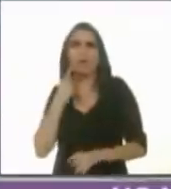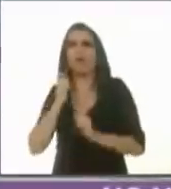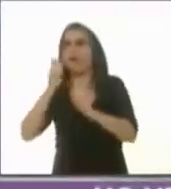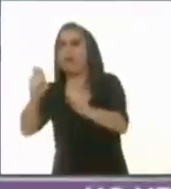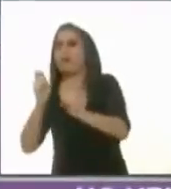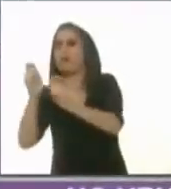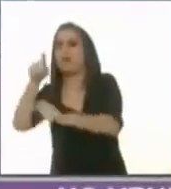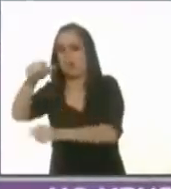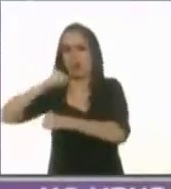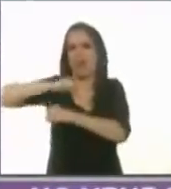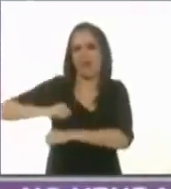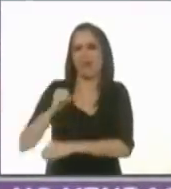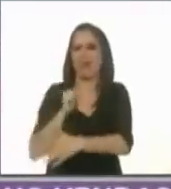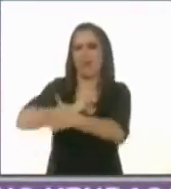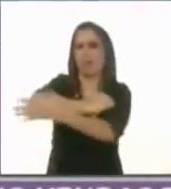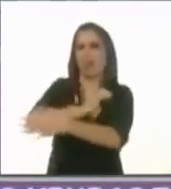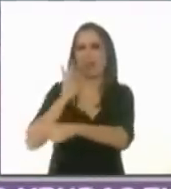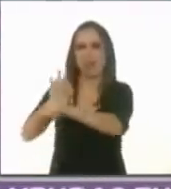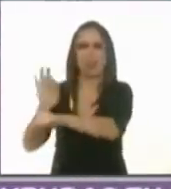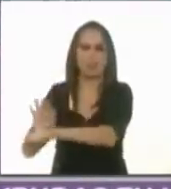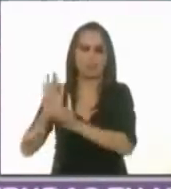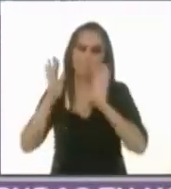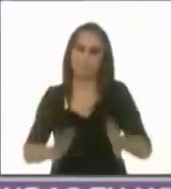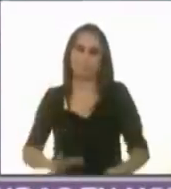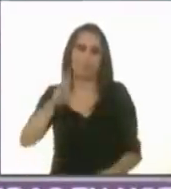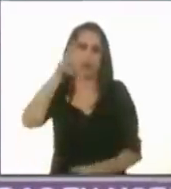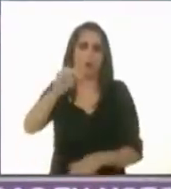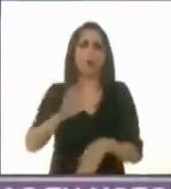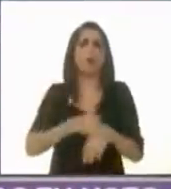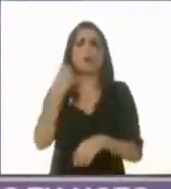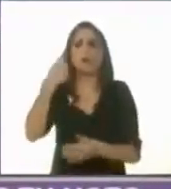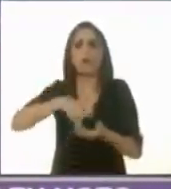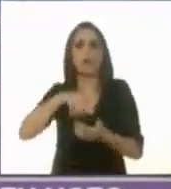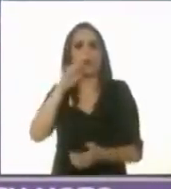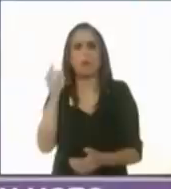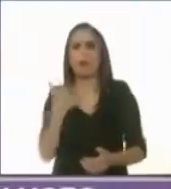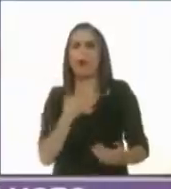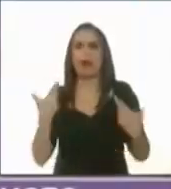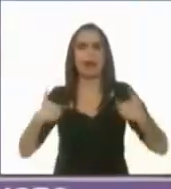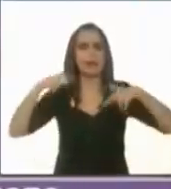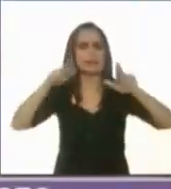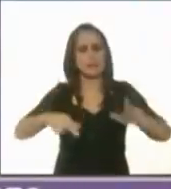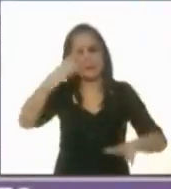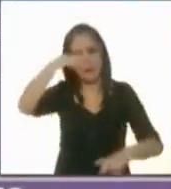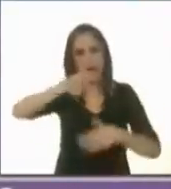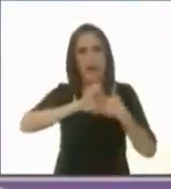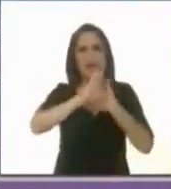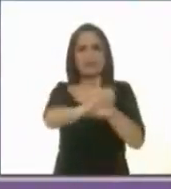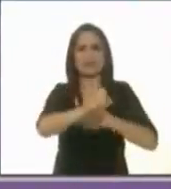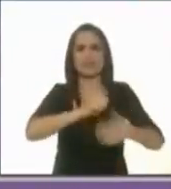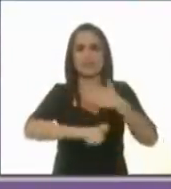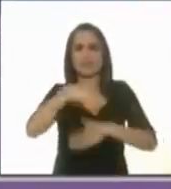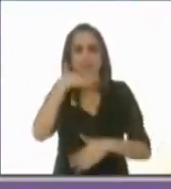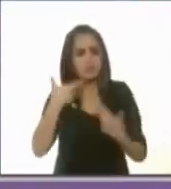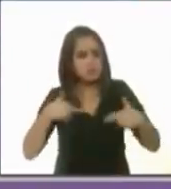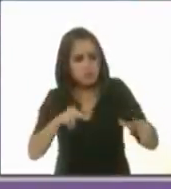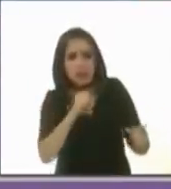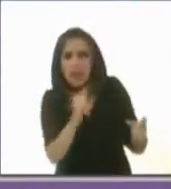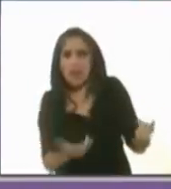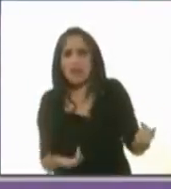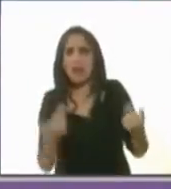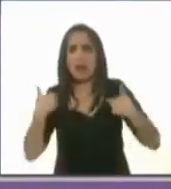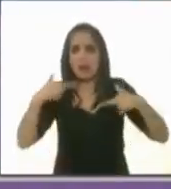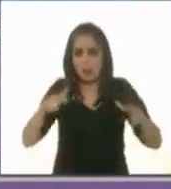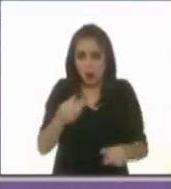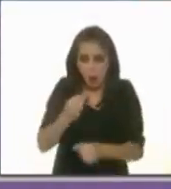amigos. Por eso es el caso de que no hay un representante en el sistema anticorrupción y tampoco haya representante